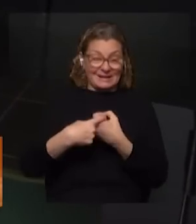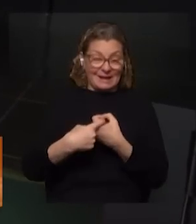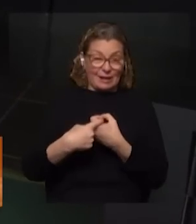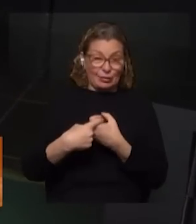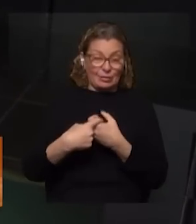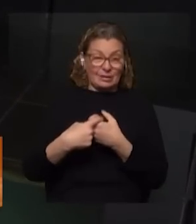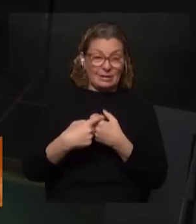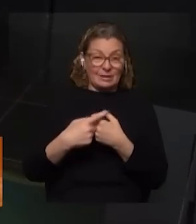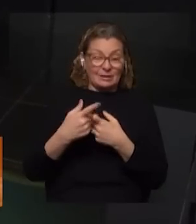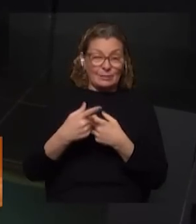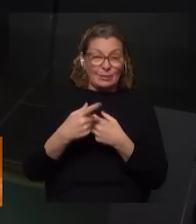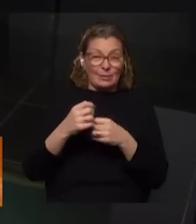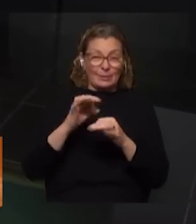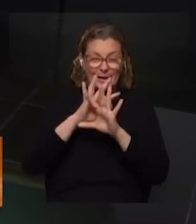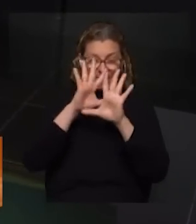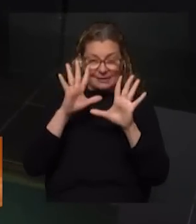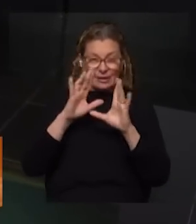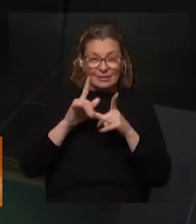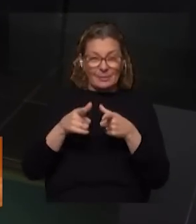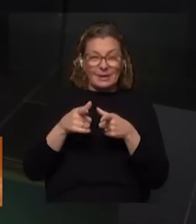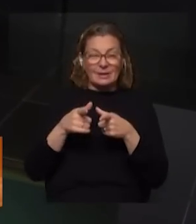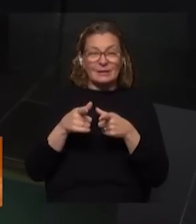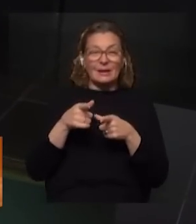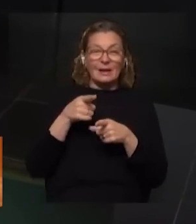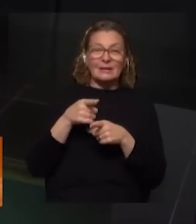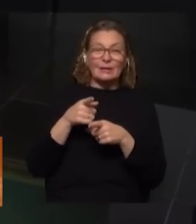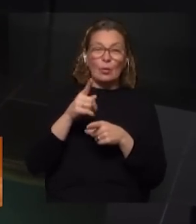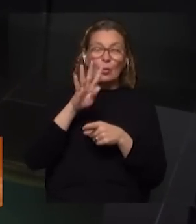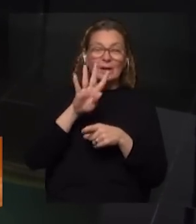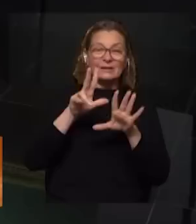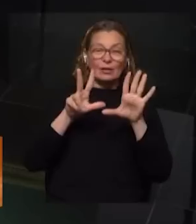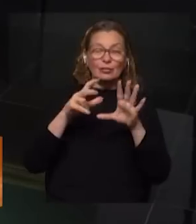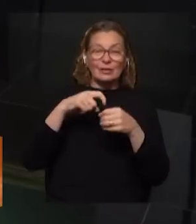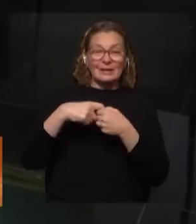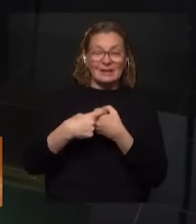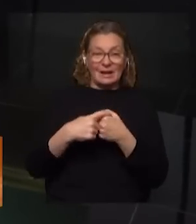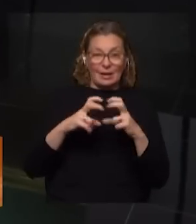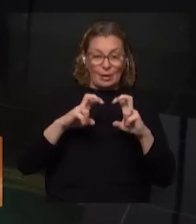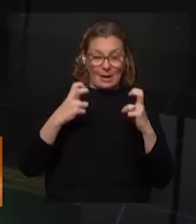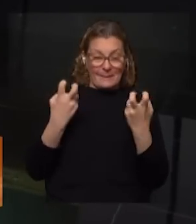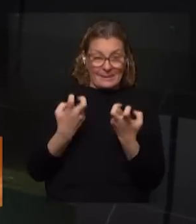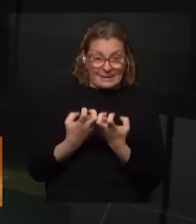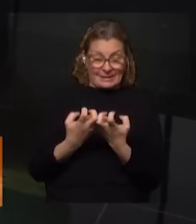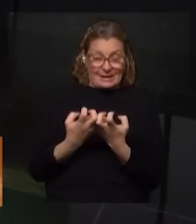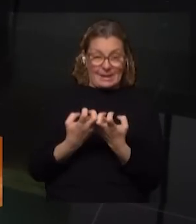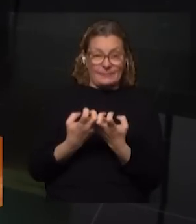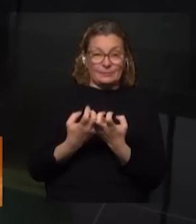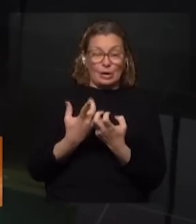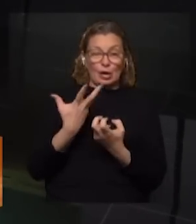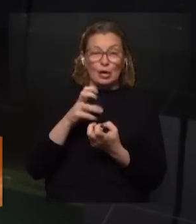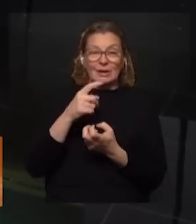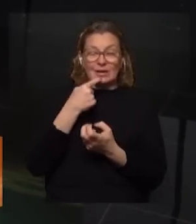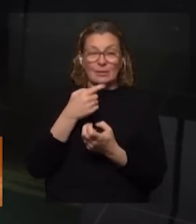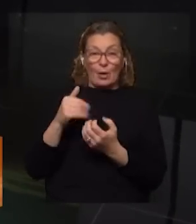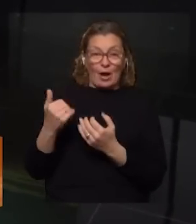y acá cabe hacer una aclaración ¿no? hay 48 sindicatos en la mesa representativa lo cual no quiere decir